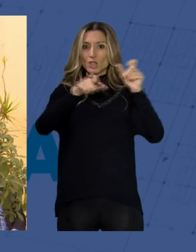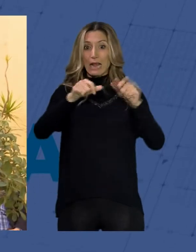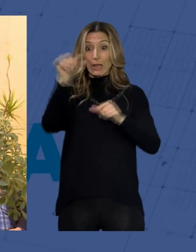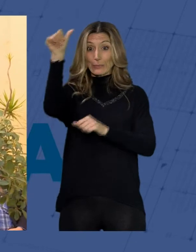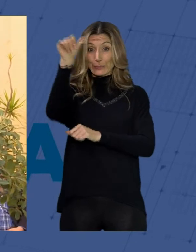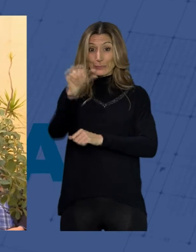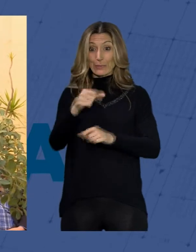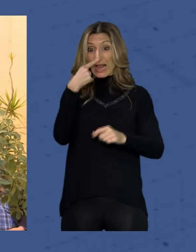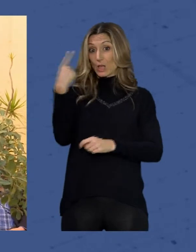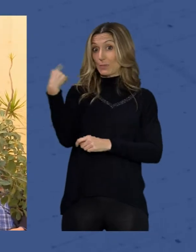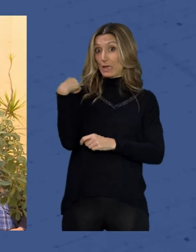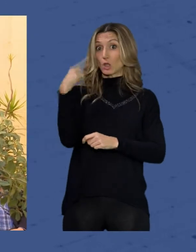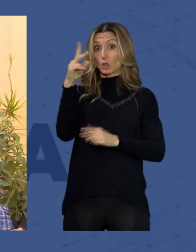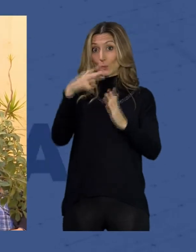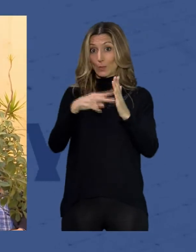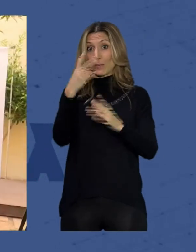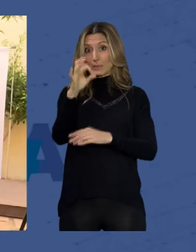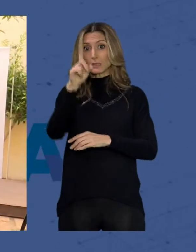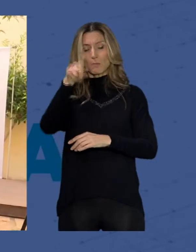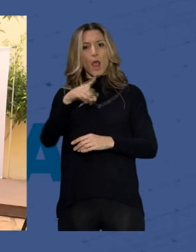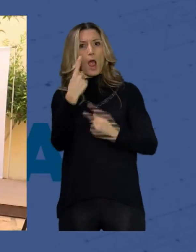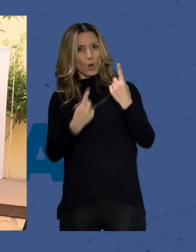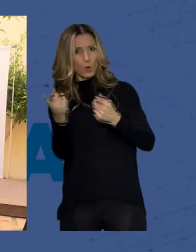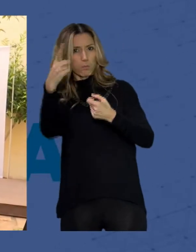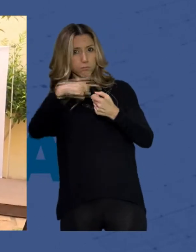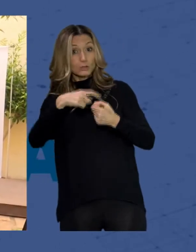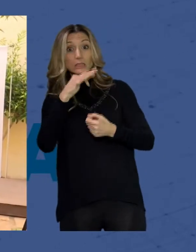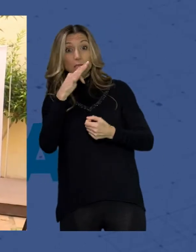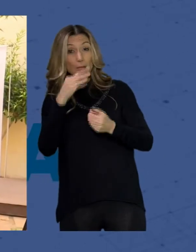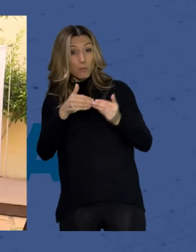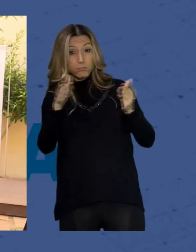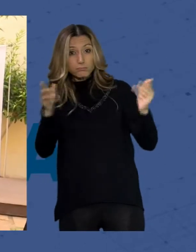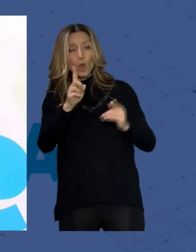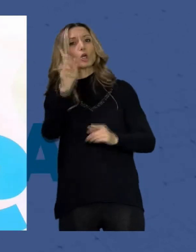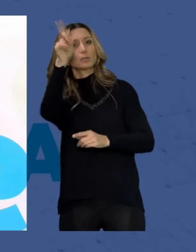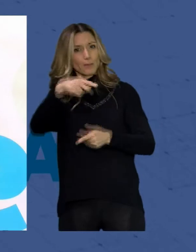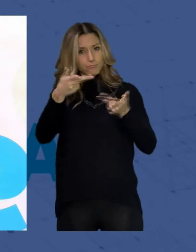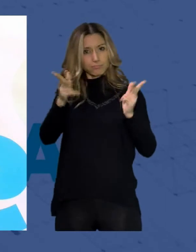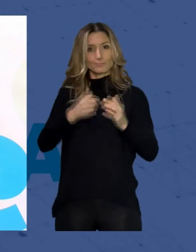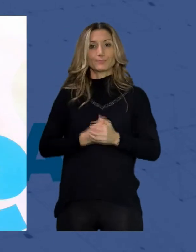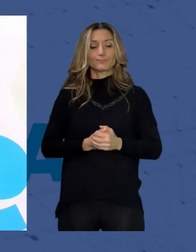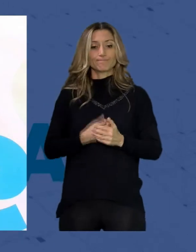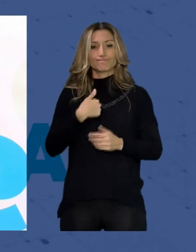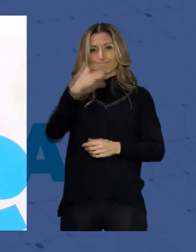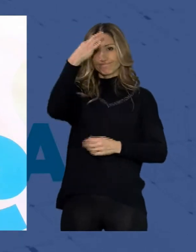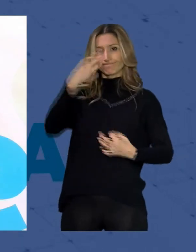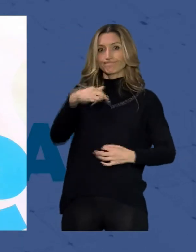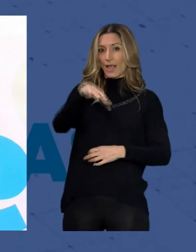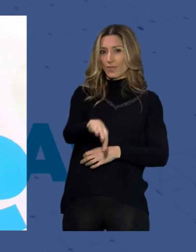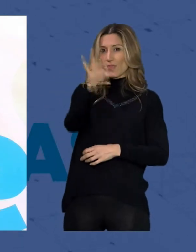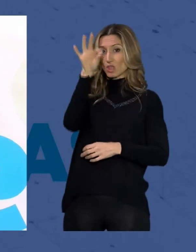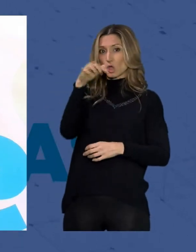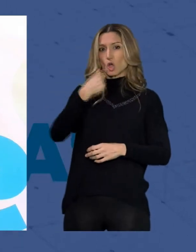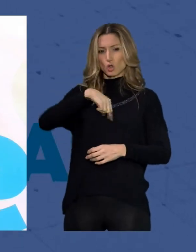e incluso concursarán algunas que aún no se han estrenado. Creo que hemos tomado una decisión de la cual estamos